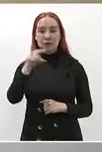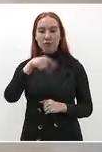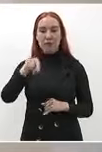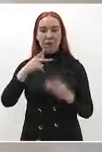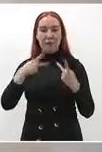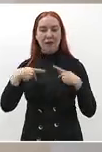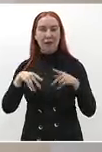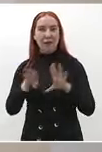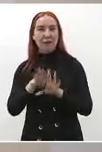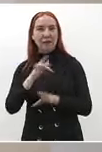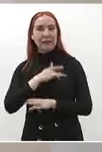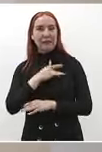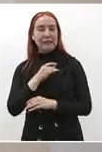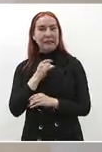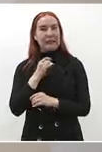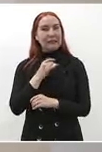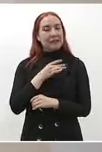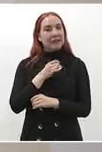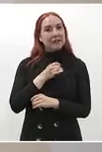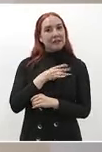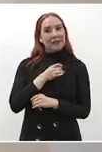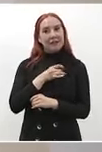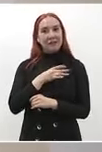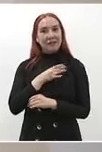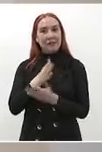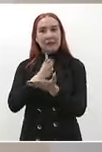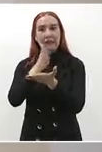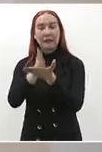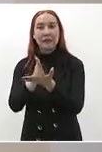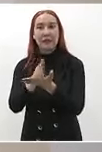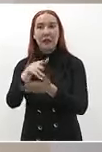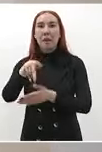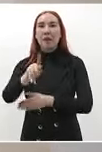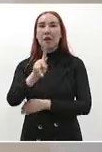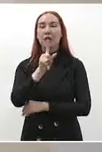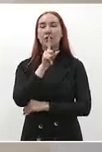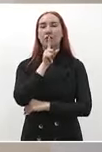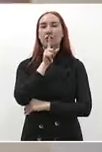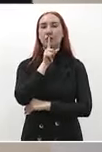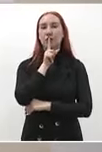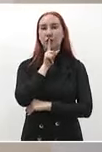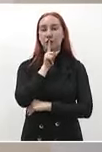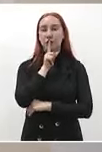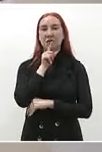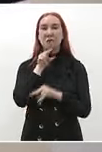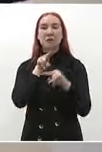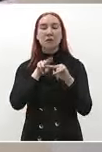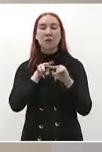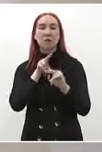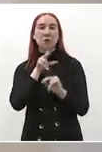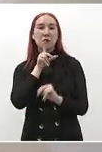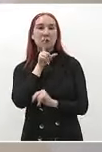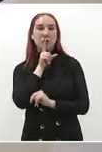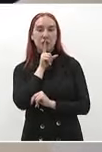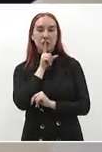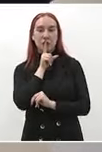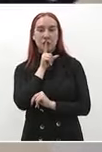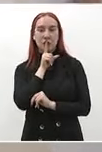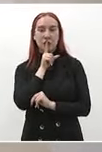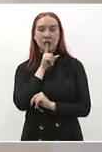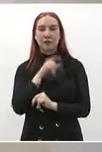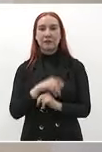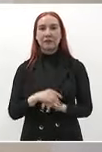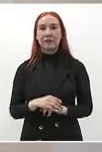iba no hablaba y en